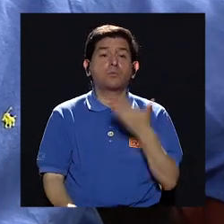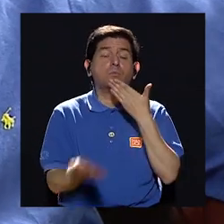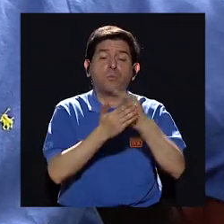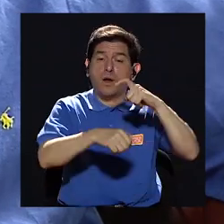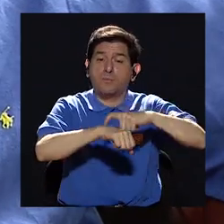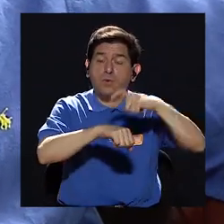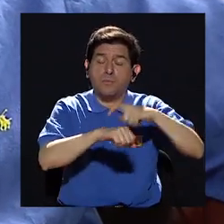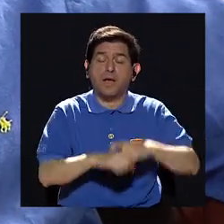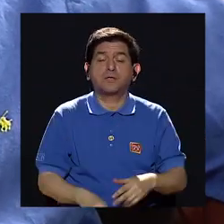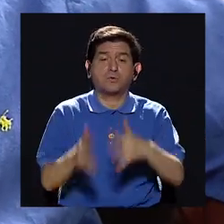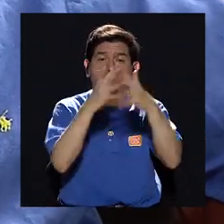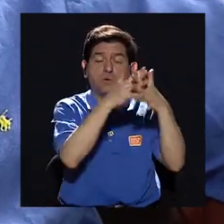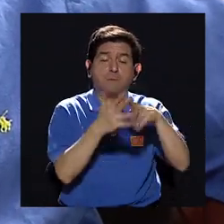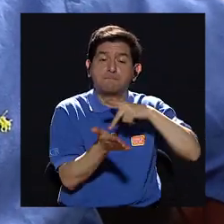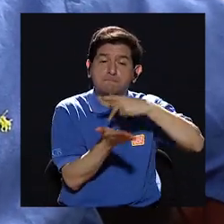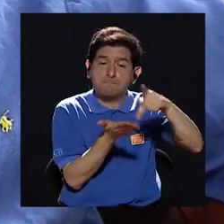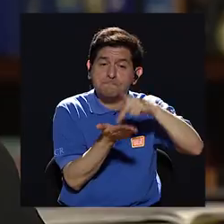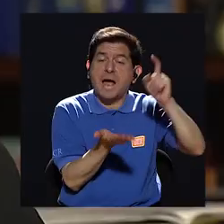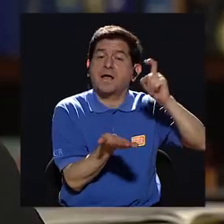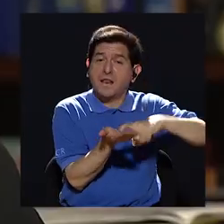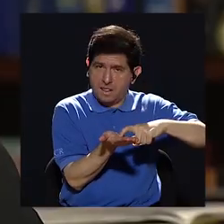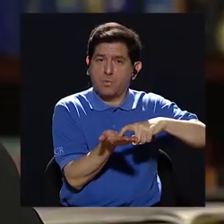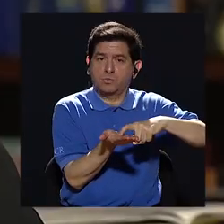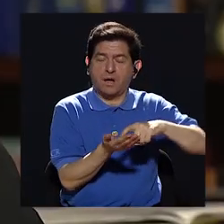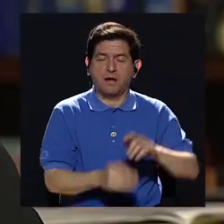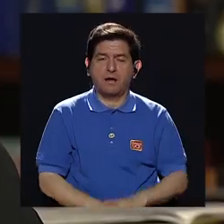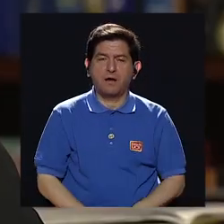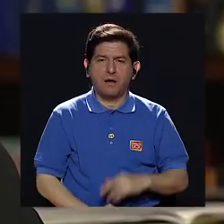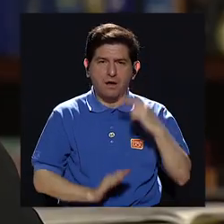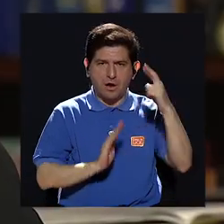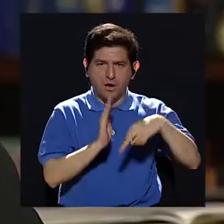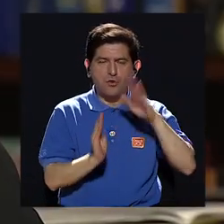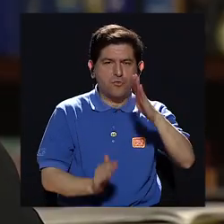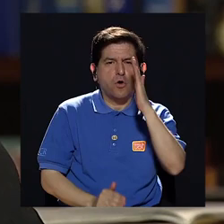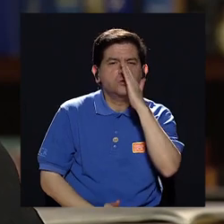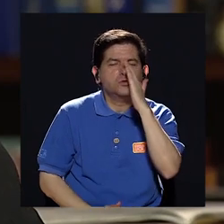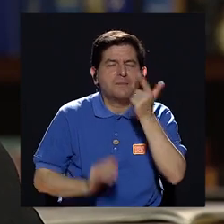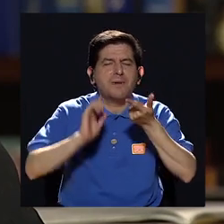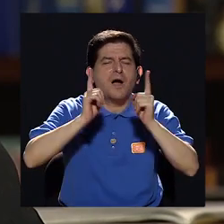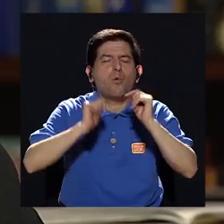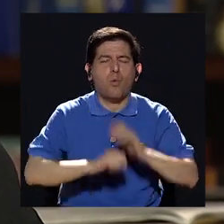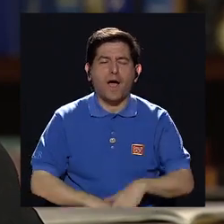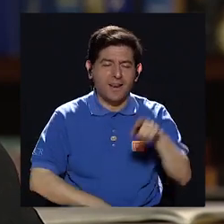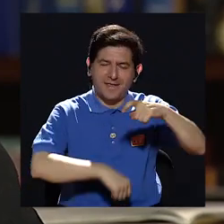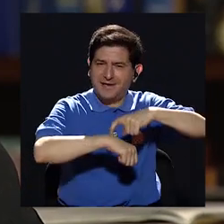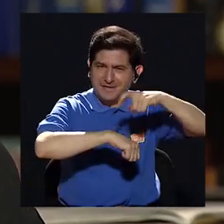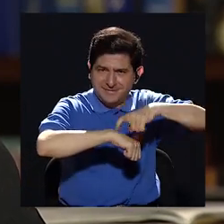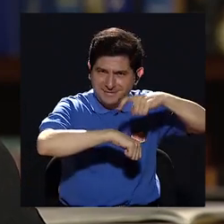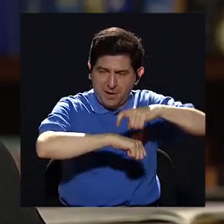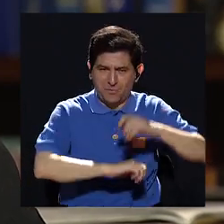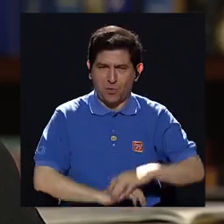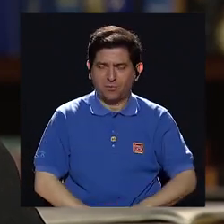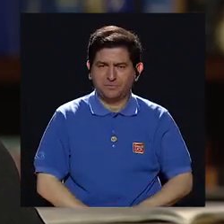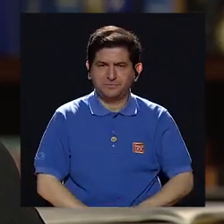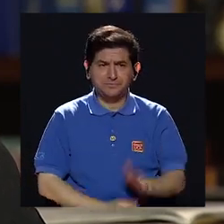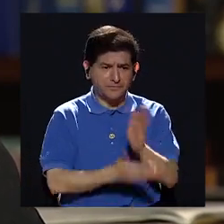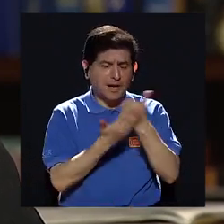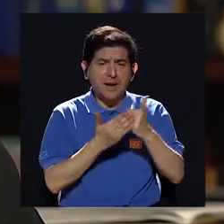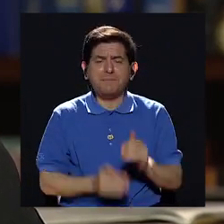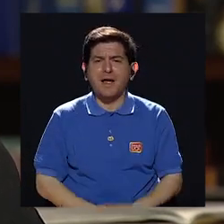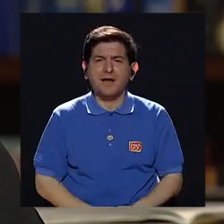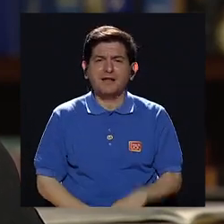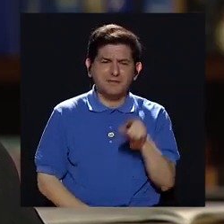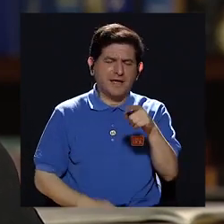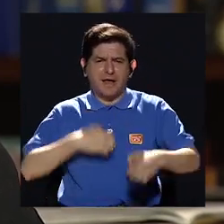Estados Unidos pague por esa deuda que tiene. ¿Qué papel jugaba su mamá? Entiendo que en ese momento, en el aspecto